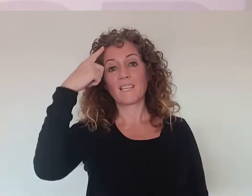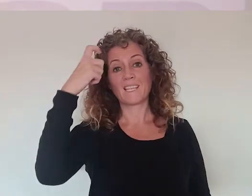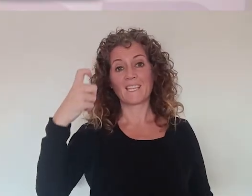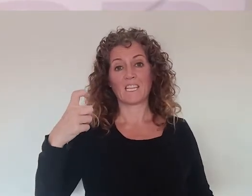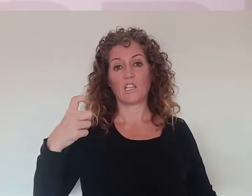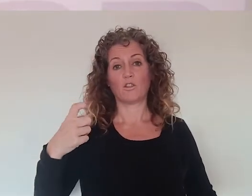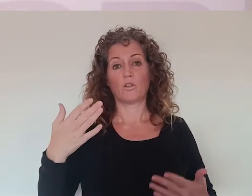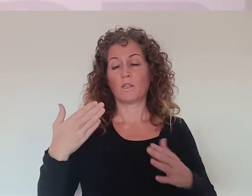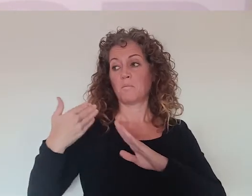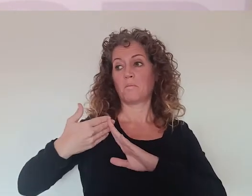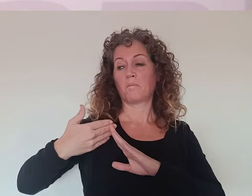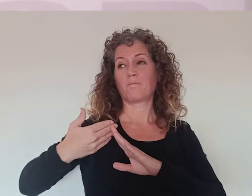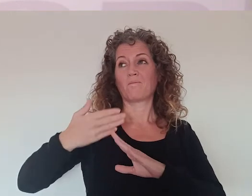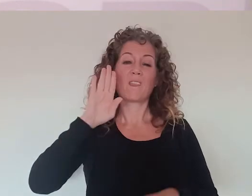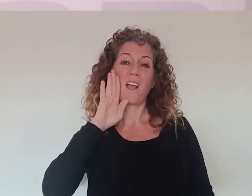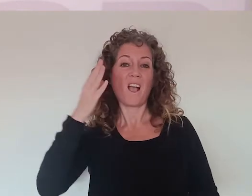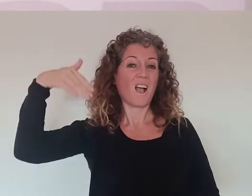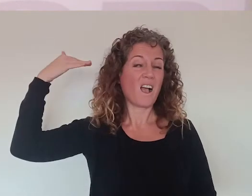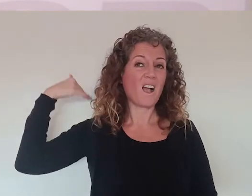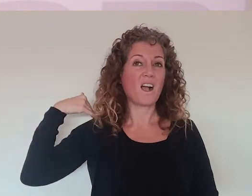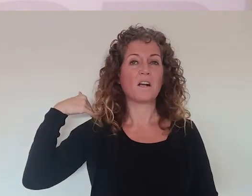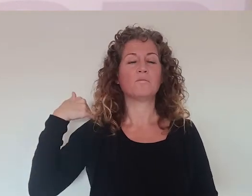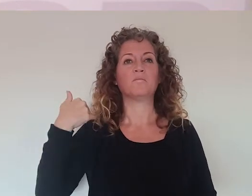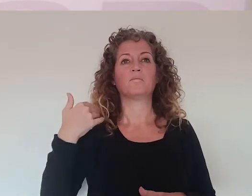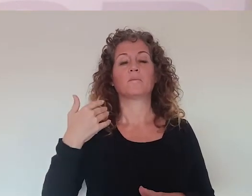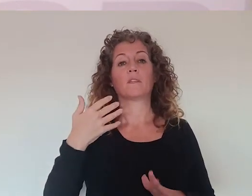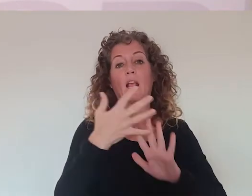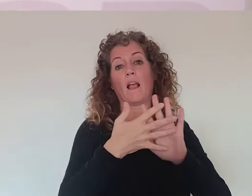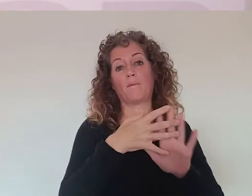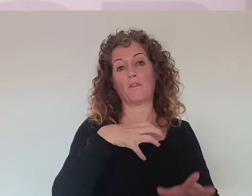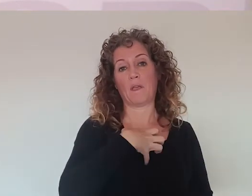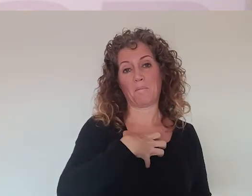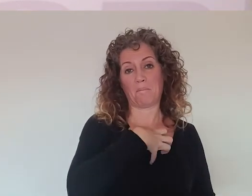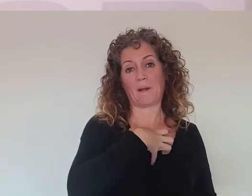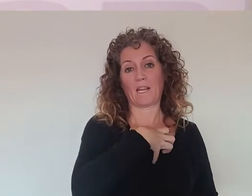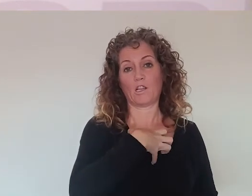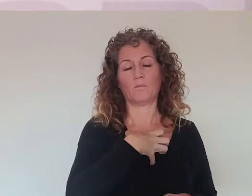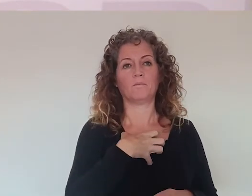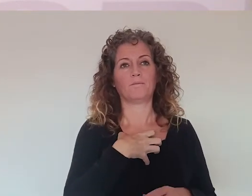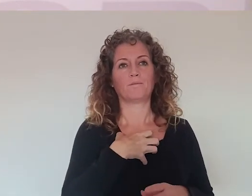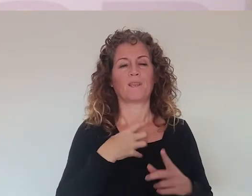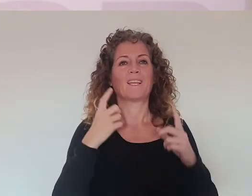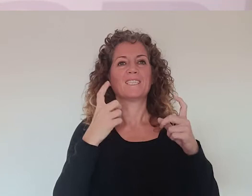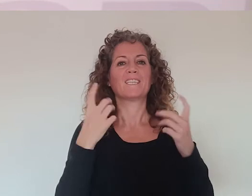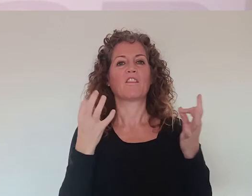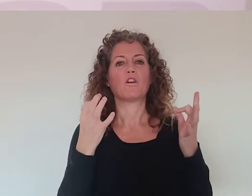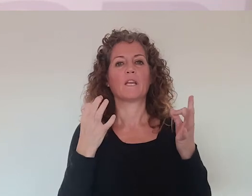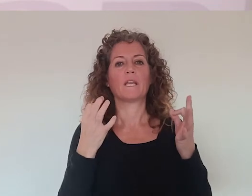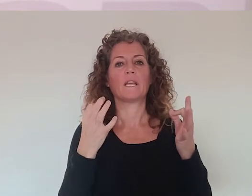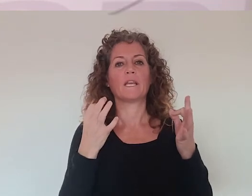Yo creo que en el pasado, y sobre todo cuando hablábamos de empleo, a veces se ha intentado como